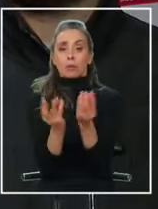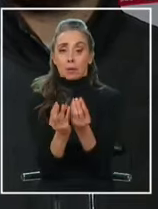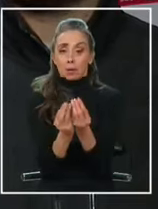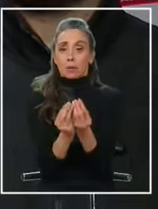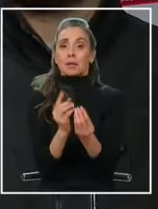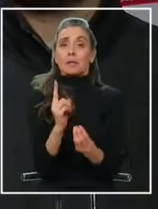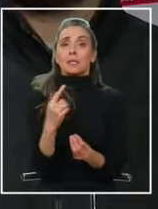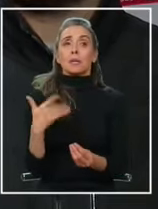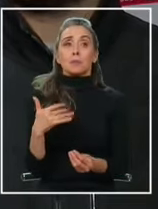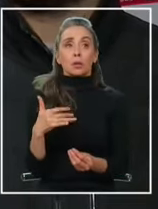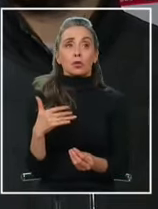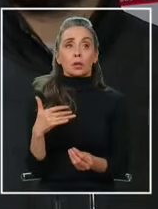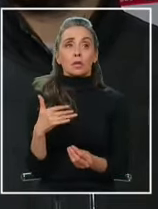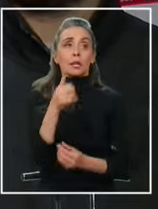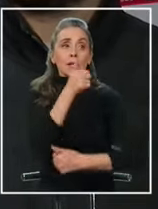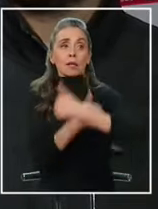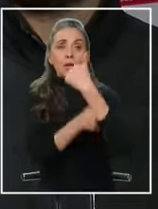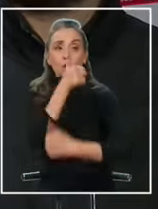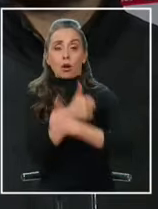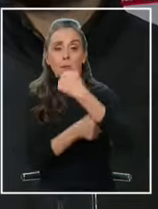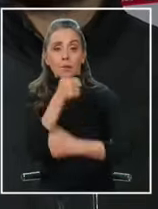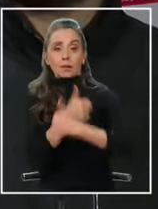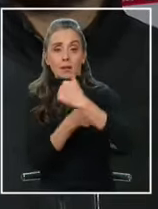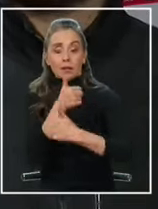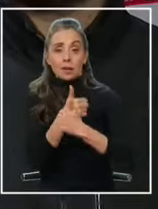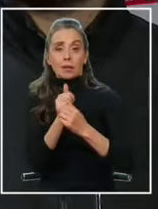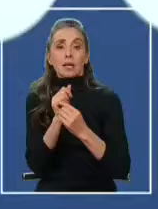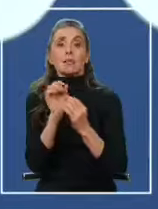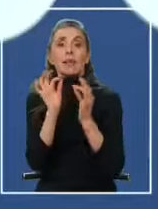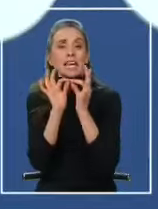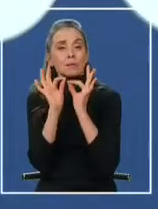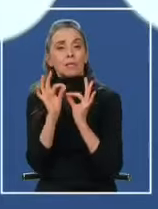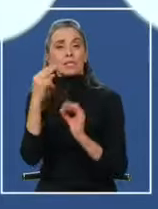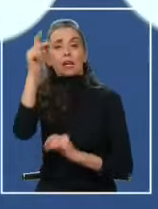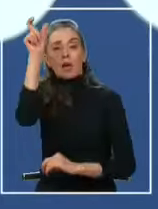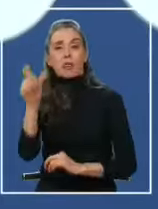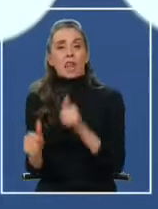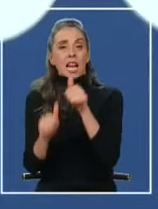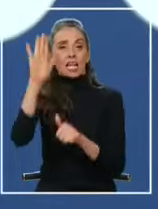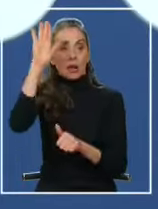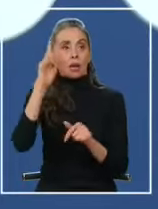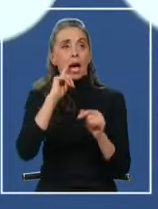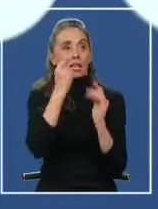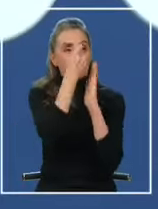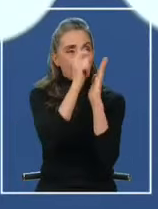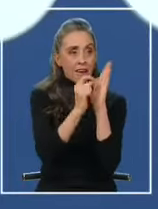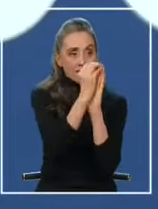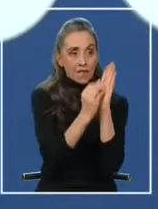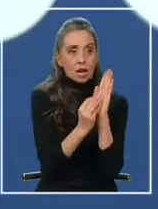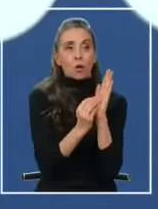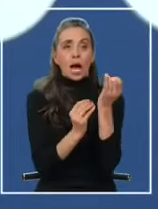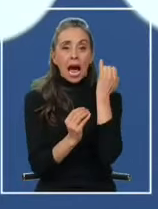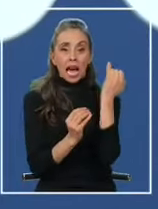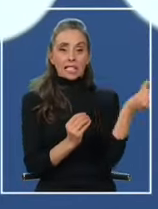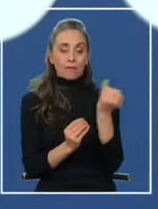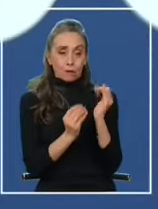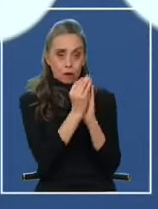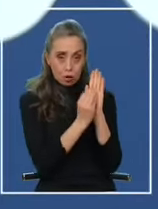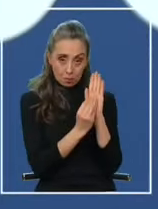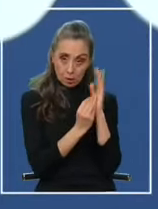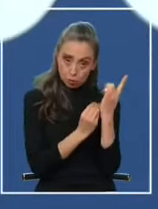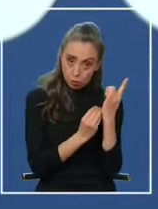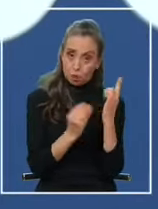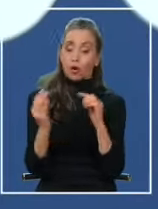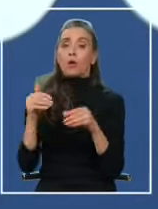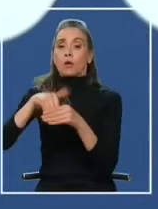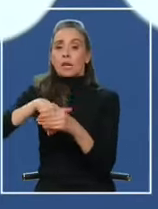la competitividad específica del candidato. Nosotros tenemos que evaluar con distintos datos. Los datos de ayer son uno, también están los